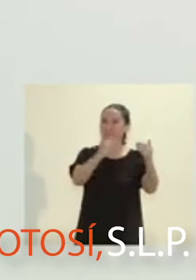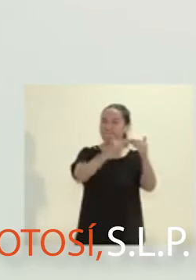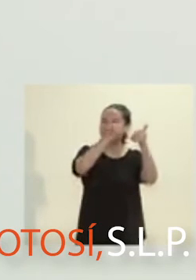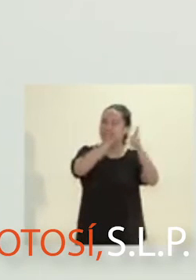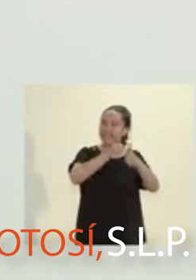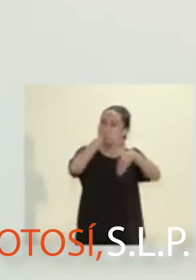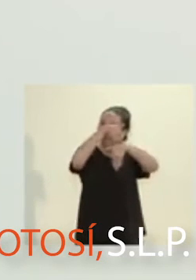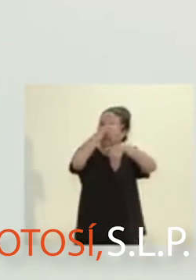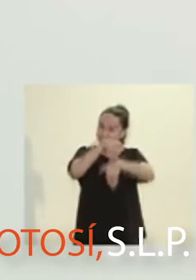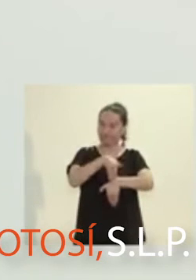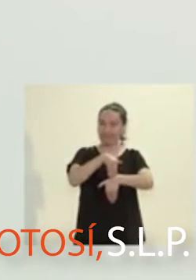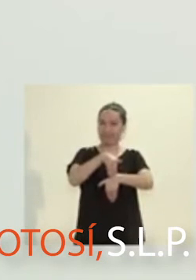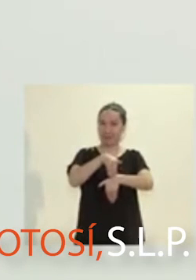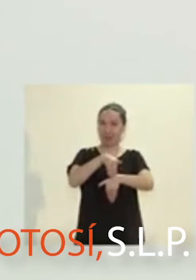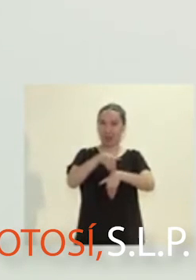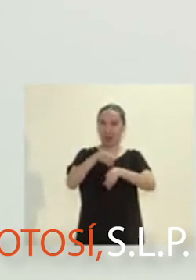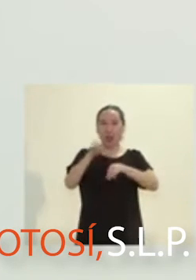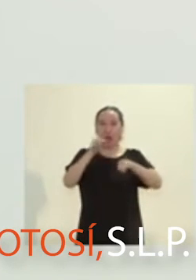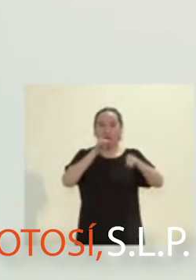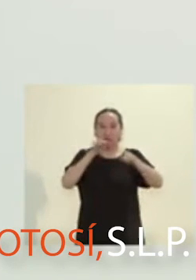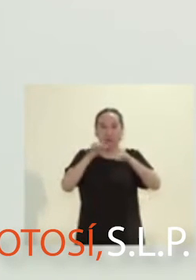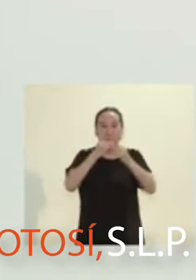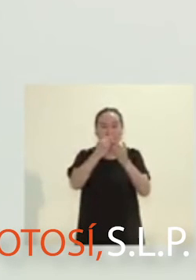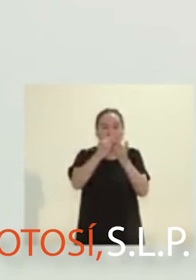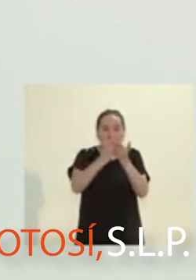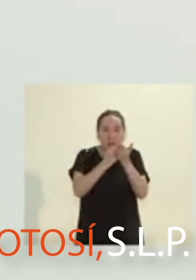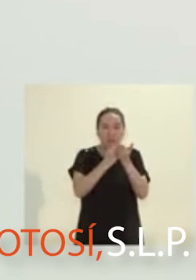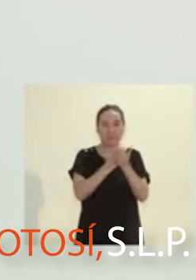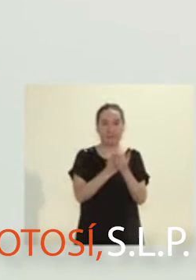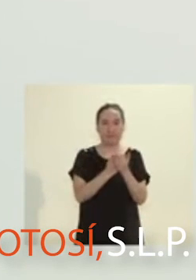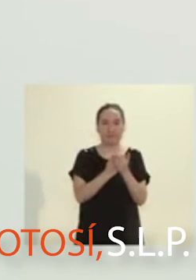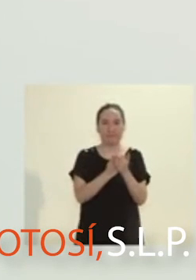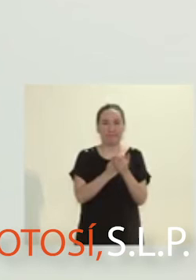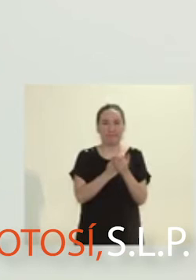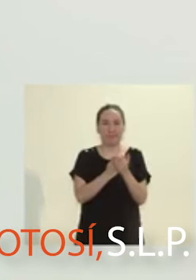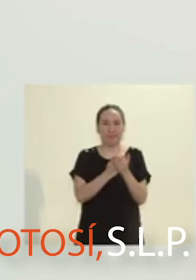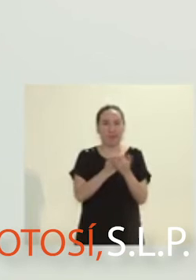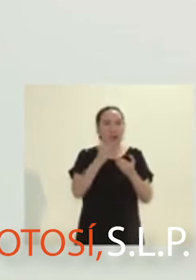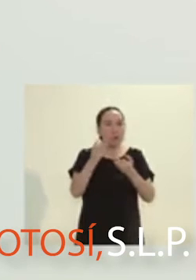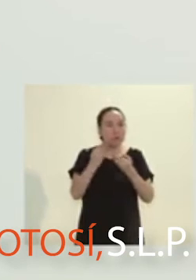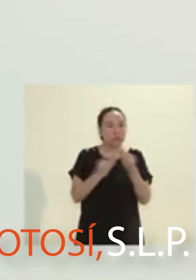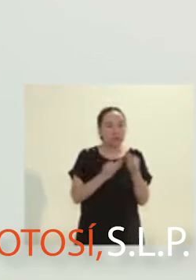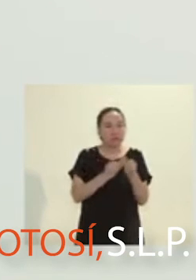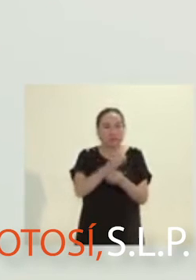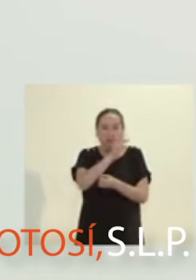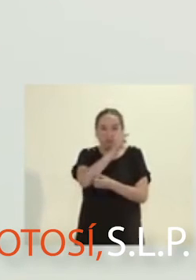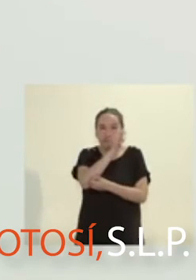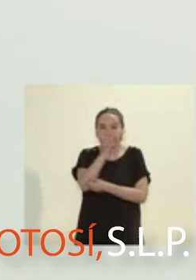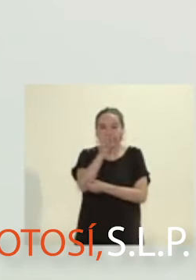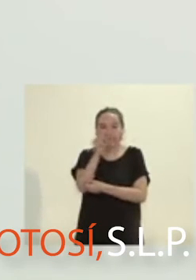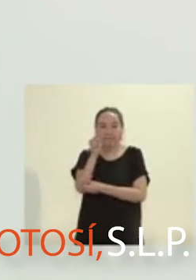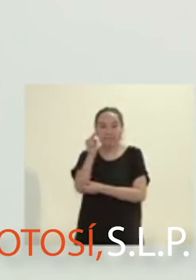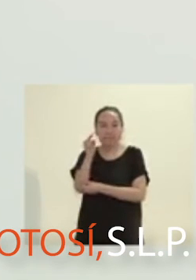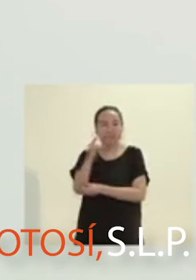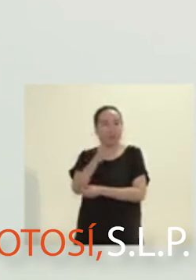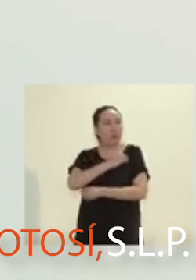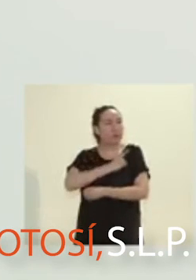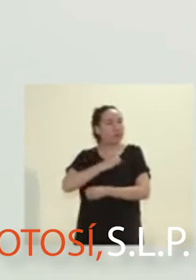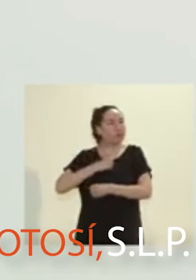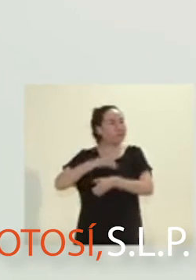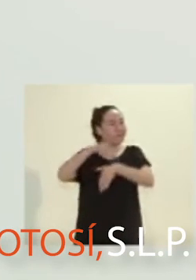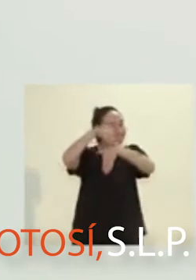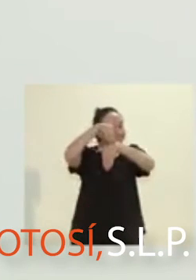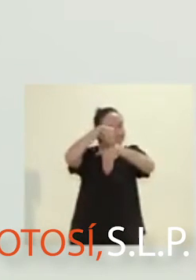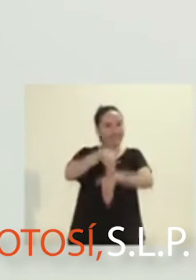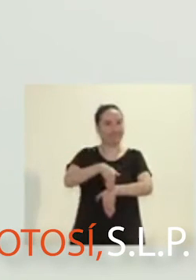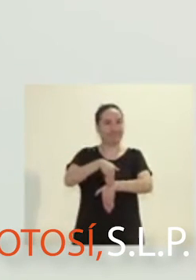de casos confirmados. Finalmente, la titular de la Secretaría de Salud en el estado dijo que el mismo gobernador Juan Manuel Carreras López ya está